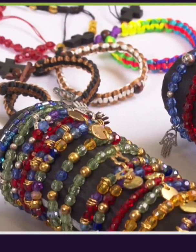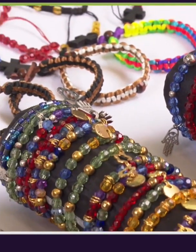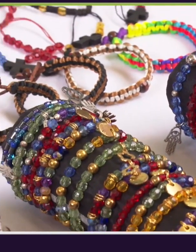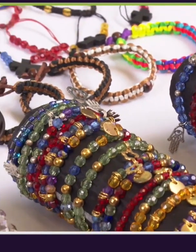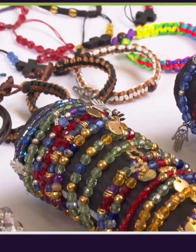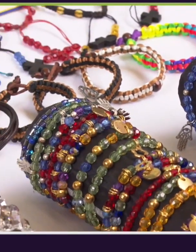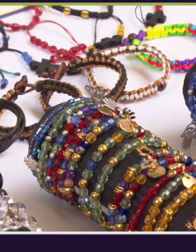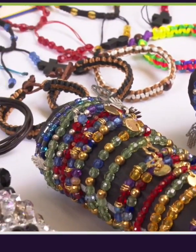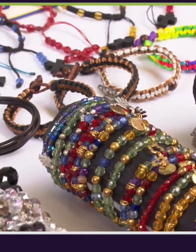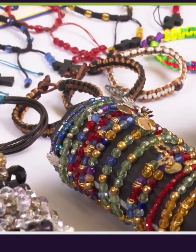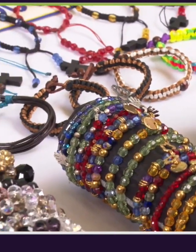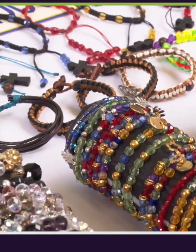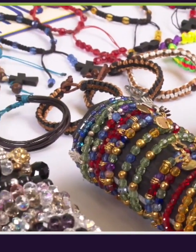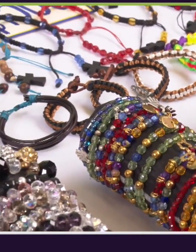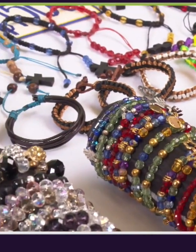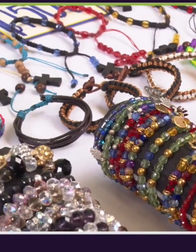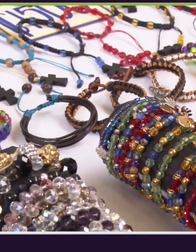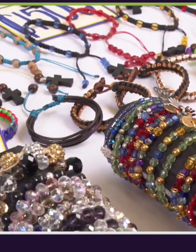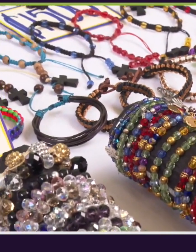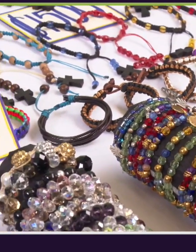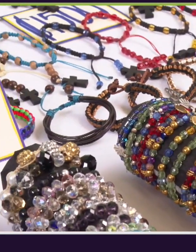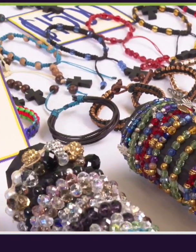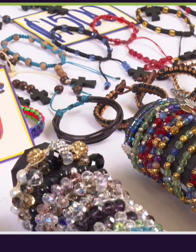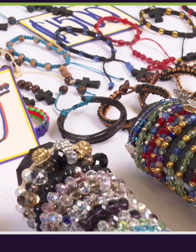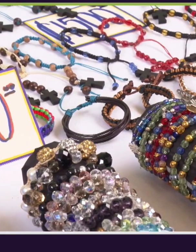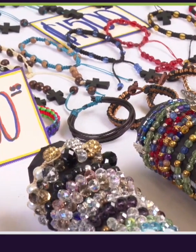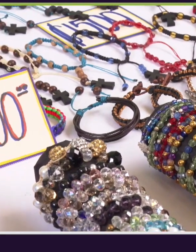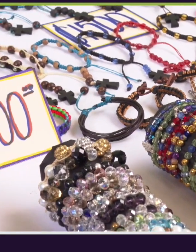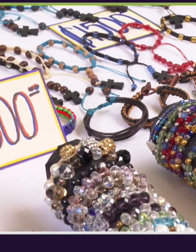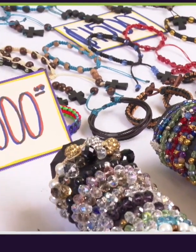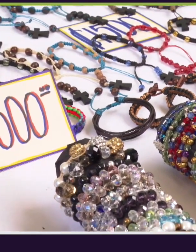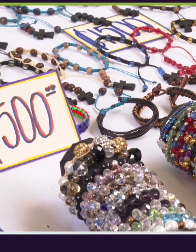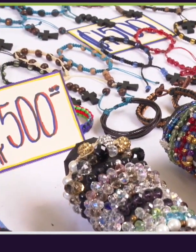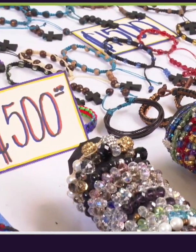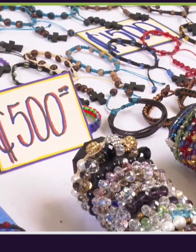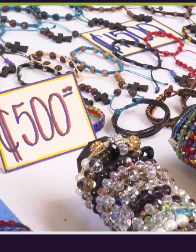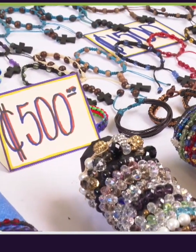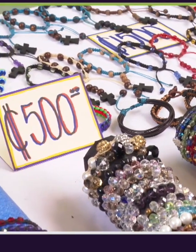También hago pulseras para la venta y cosas que las personas lucen.